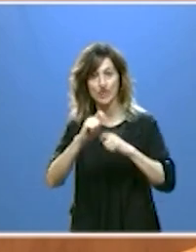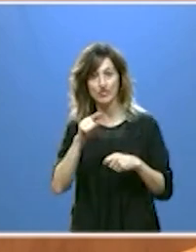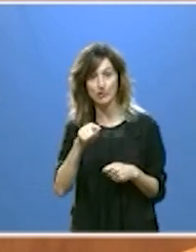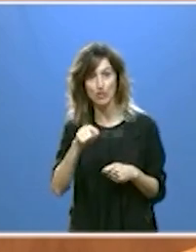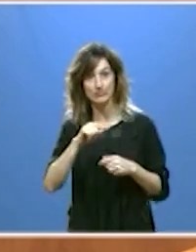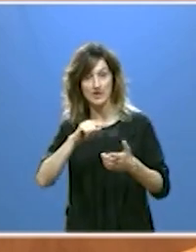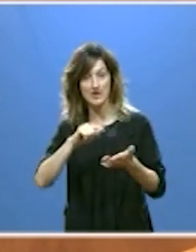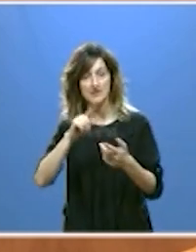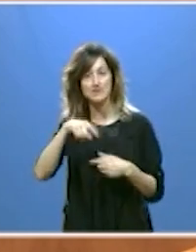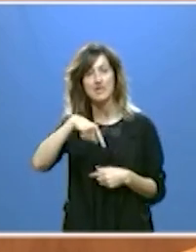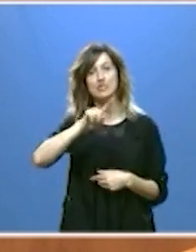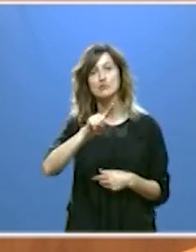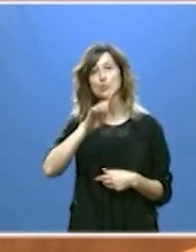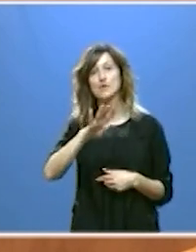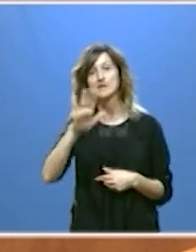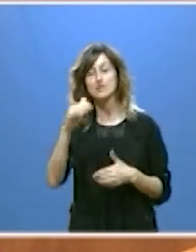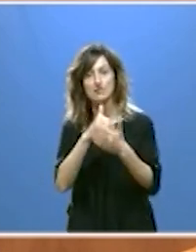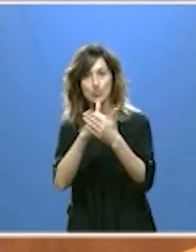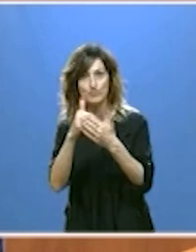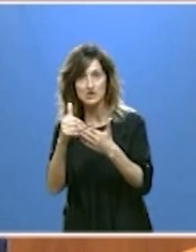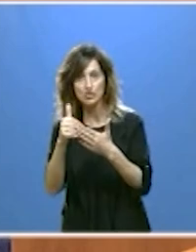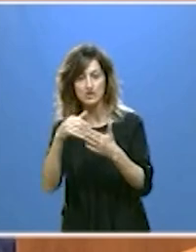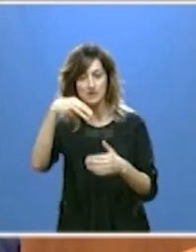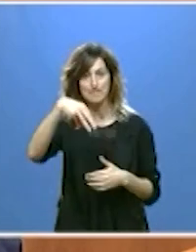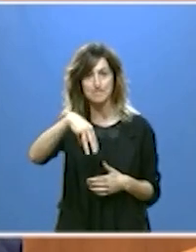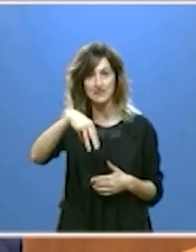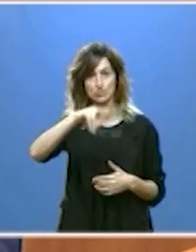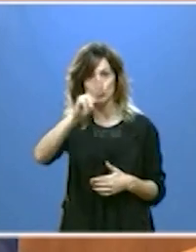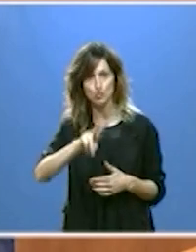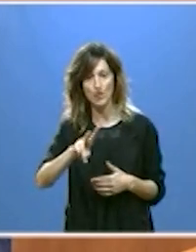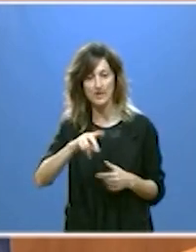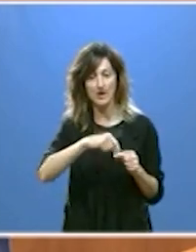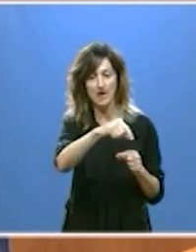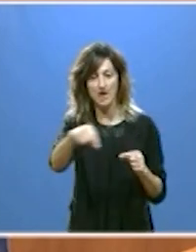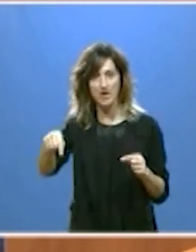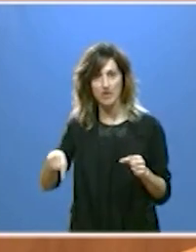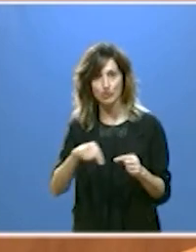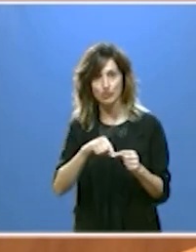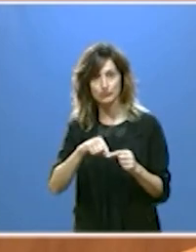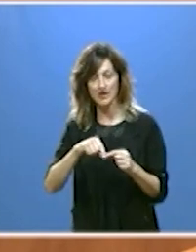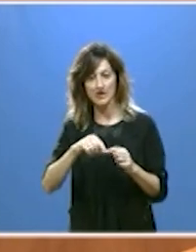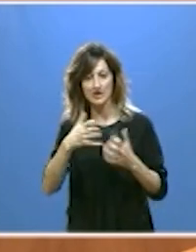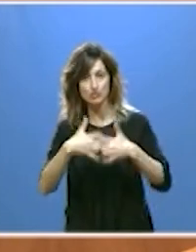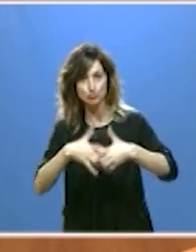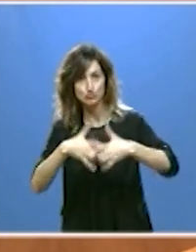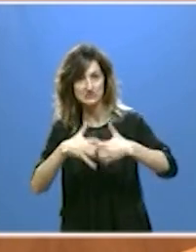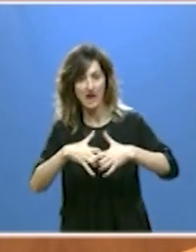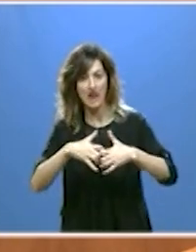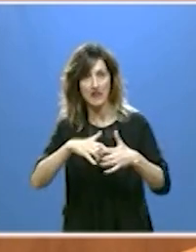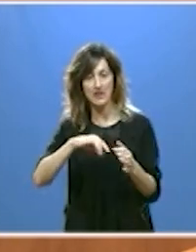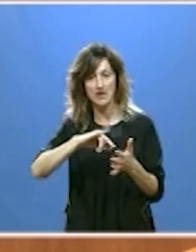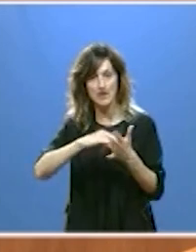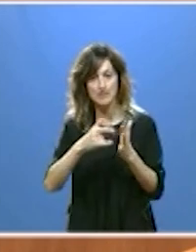nada menos de 145 millones de metros cuadrados de suelo logístico industrial e importantes